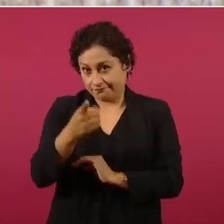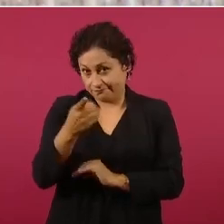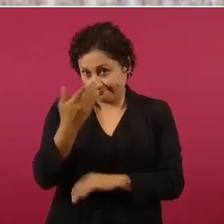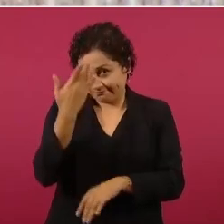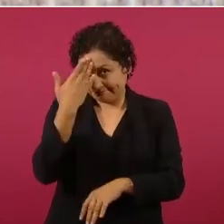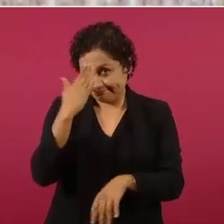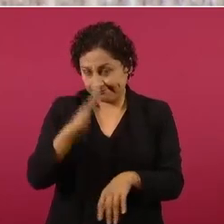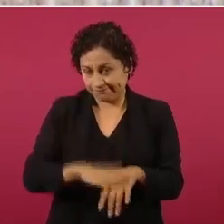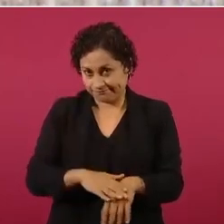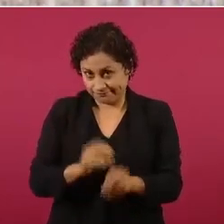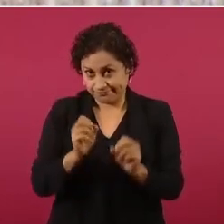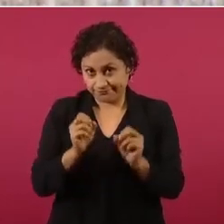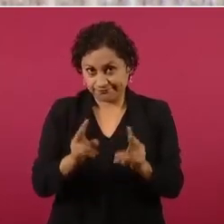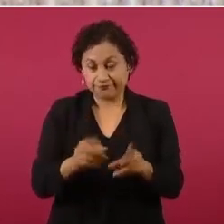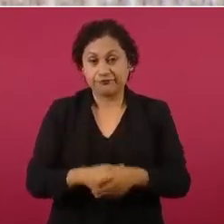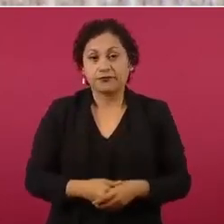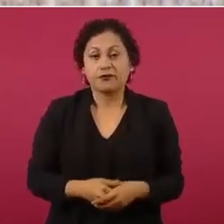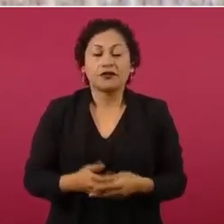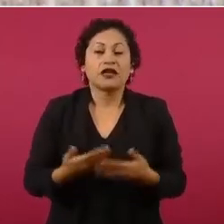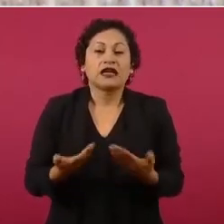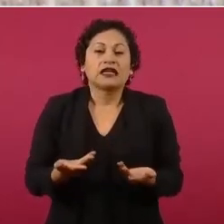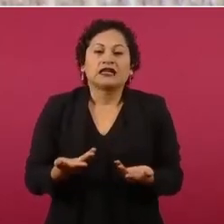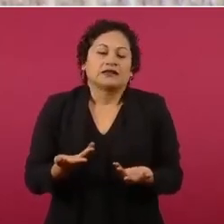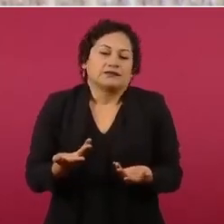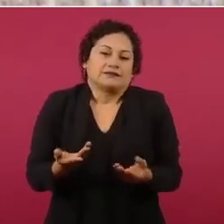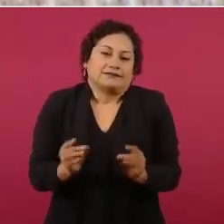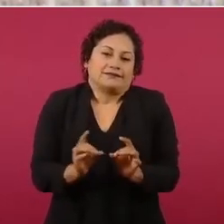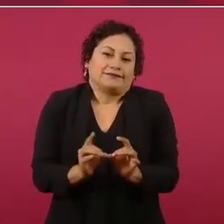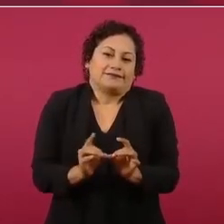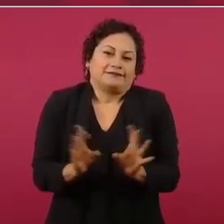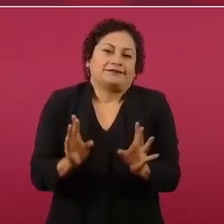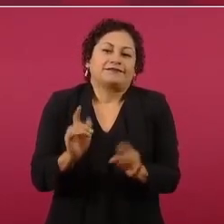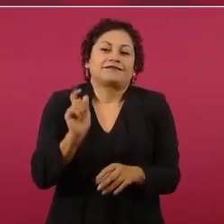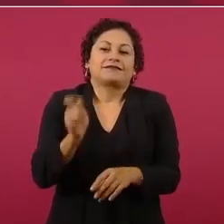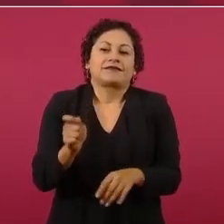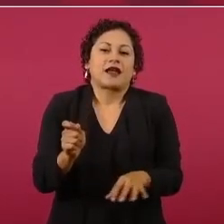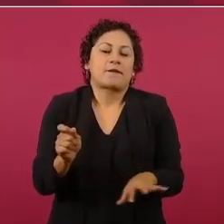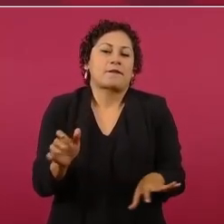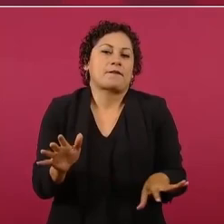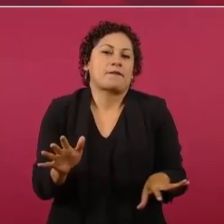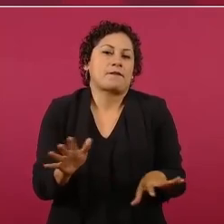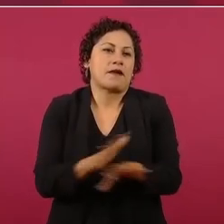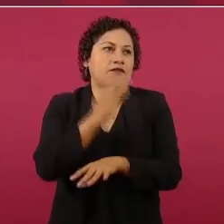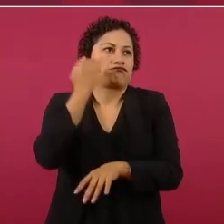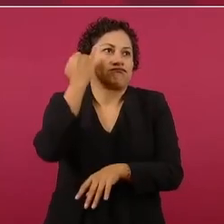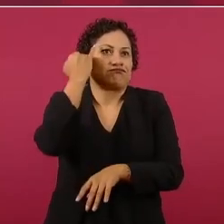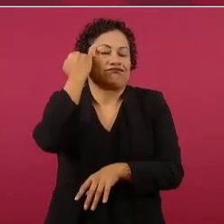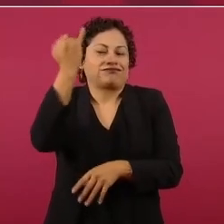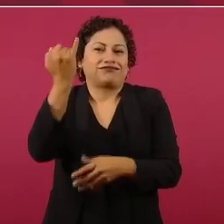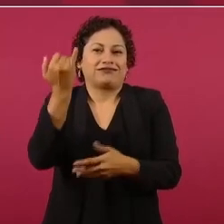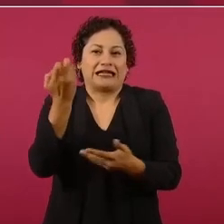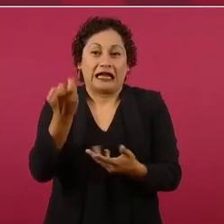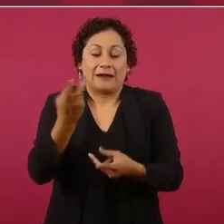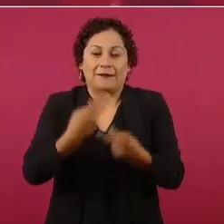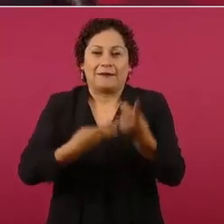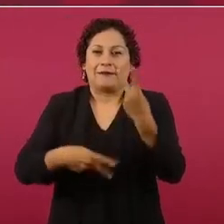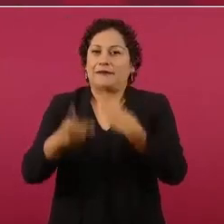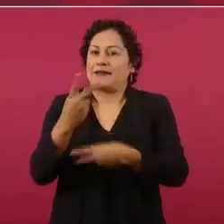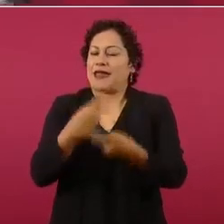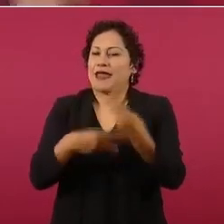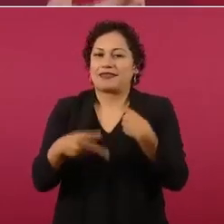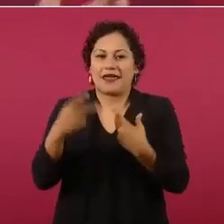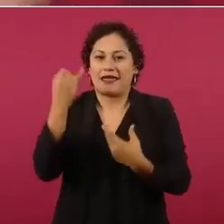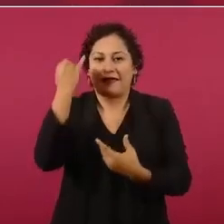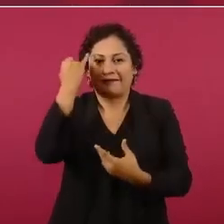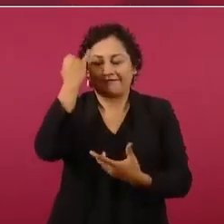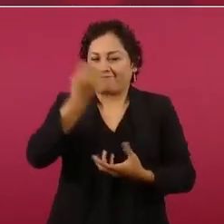Y hay una reacción, se ha agrupado